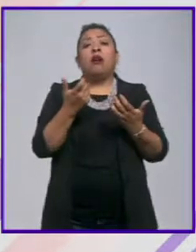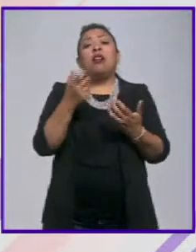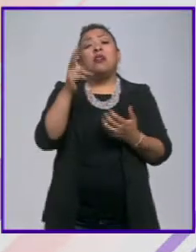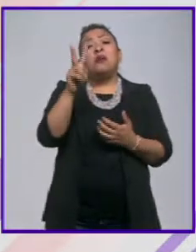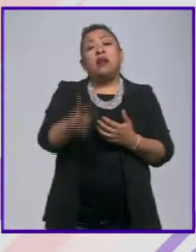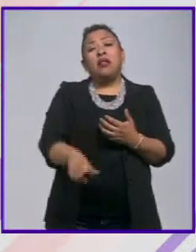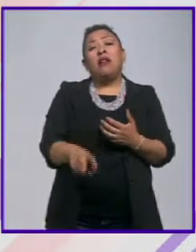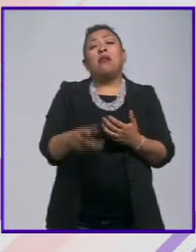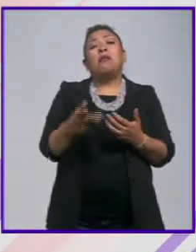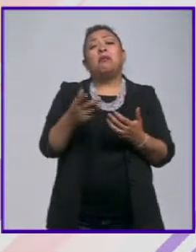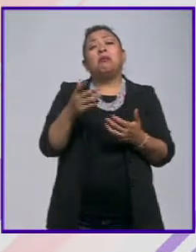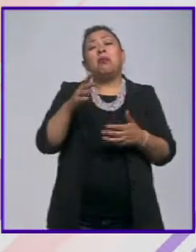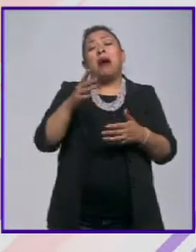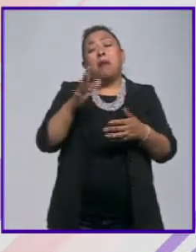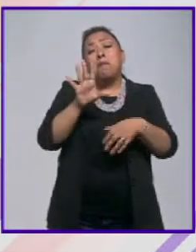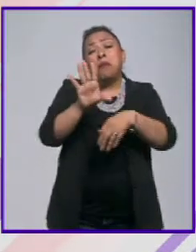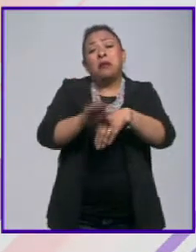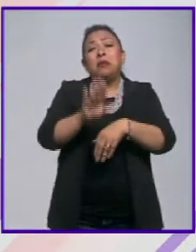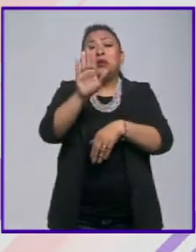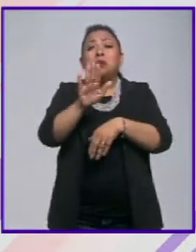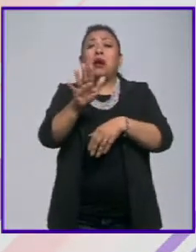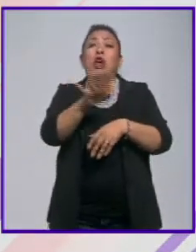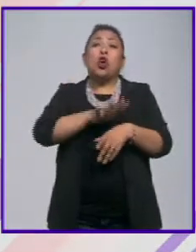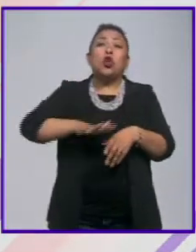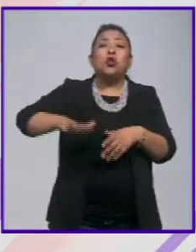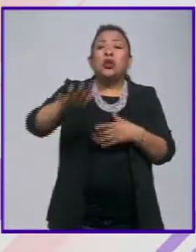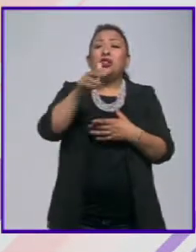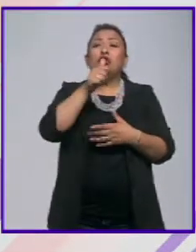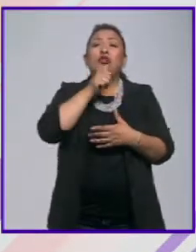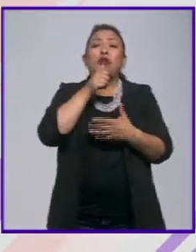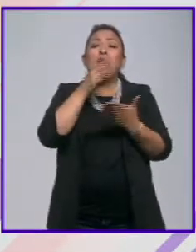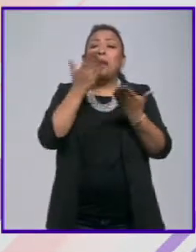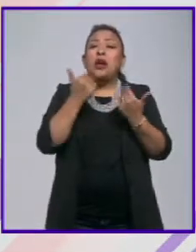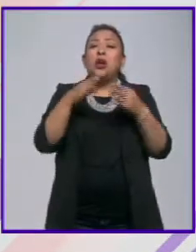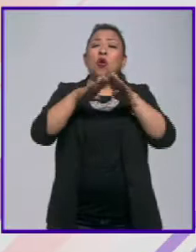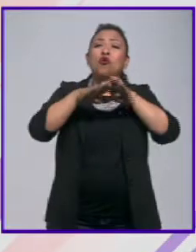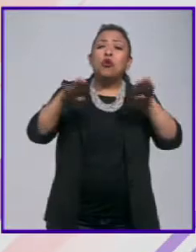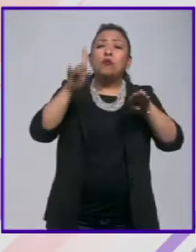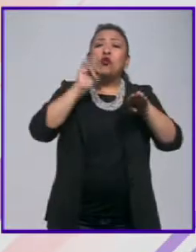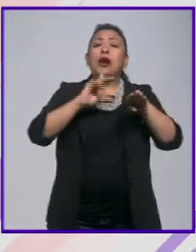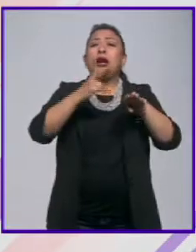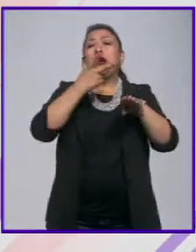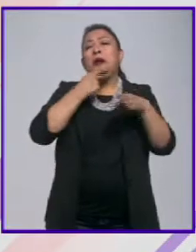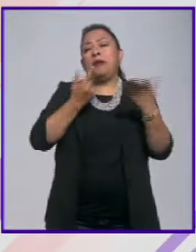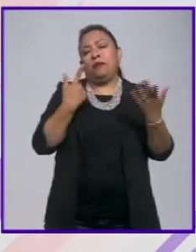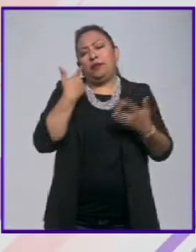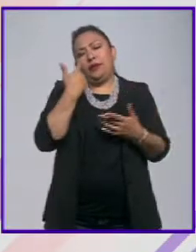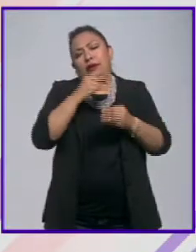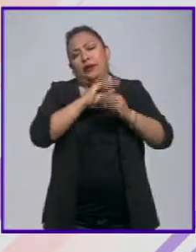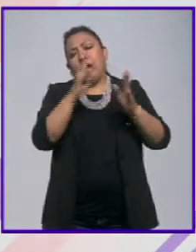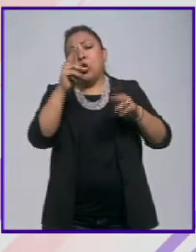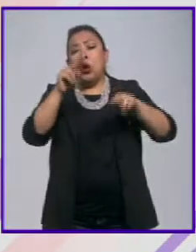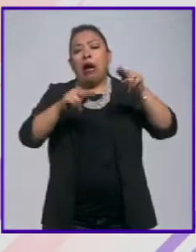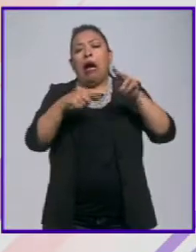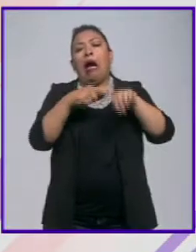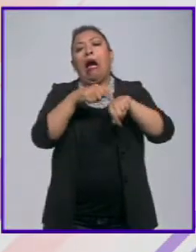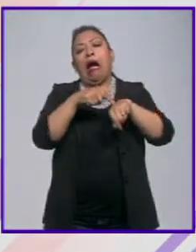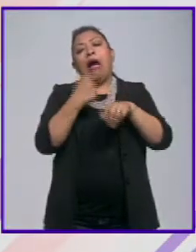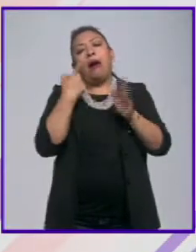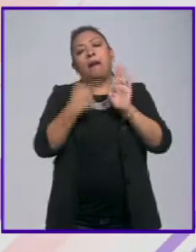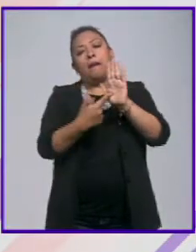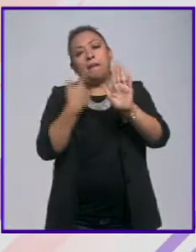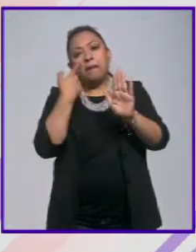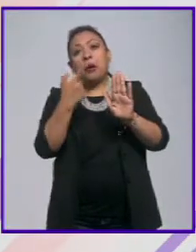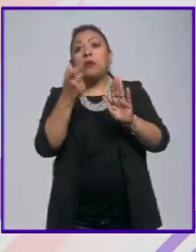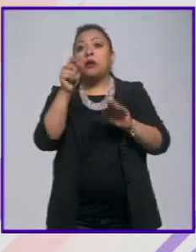lamentablemente, este contexto, ¿no? En el que aún no se alcanza una equidad de género, porque es evidente, no solo porque las cifras lo dicen, porque hay muchos